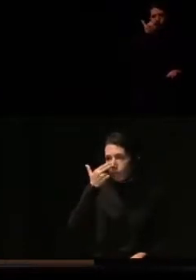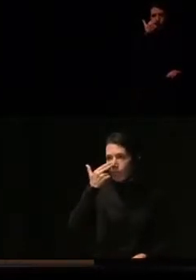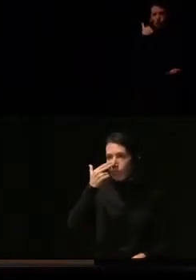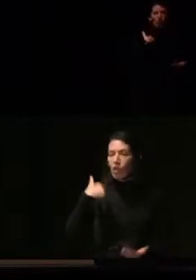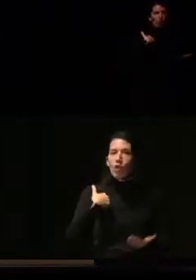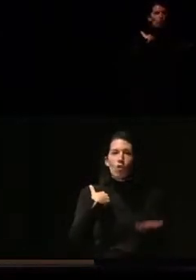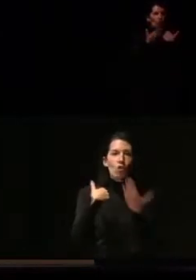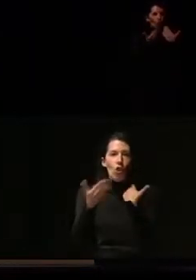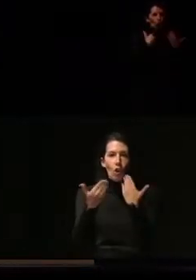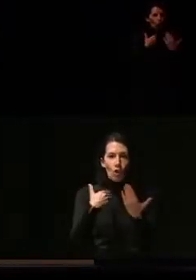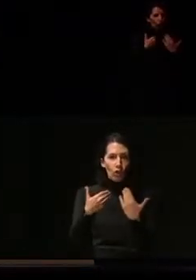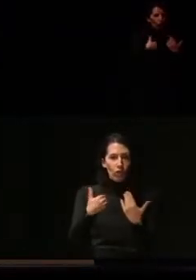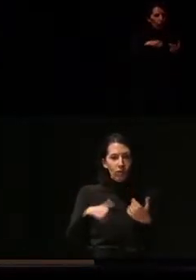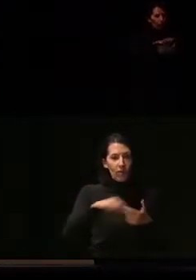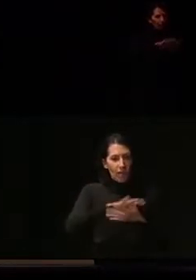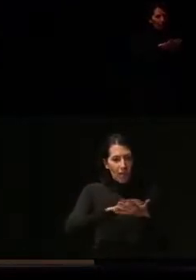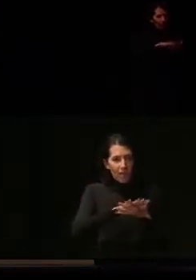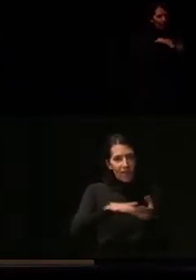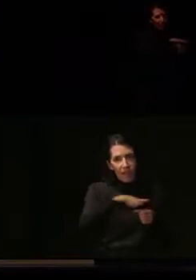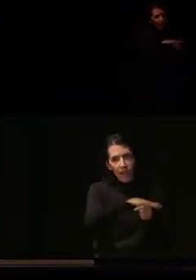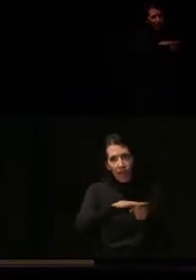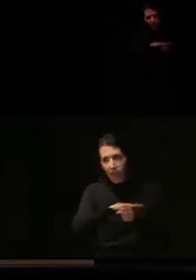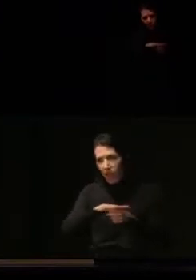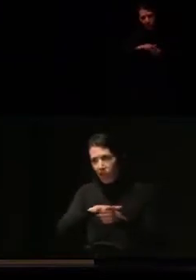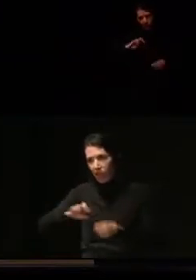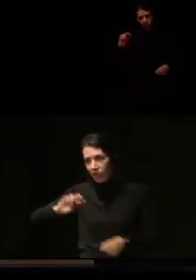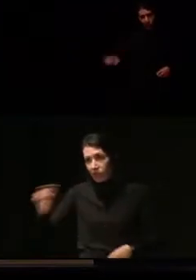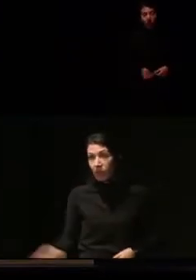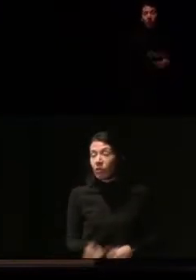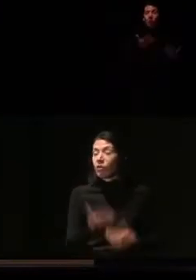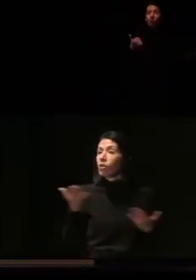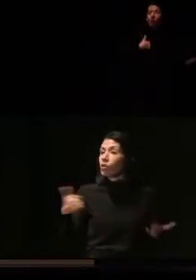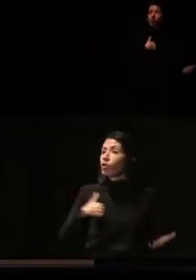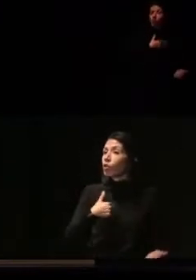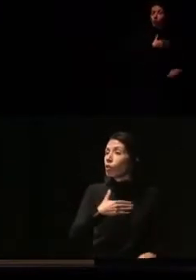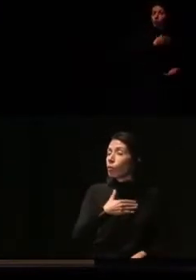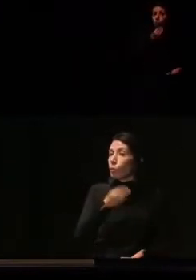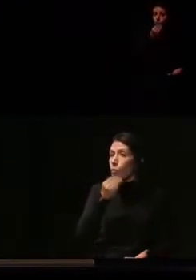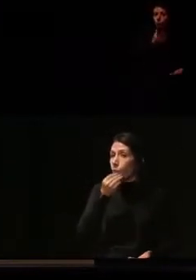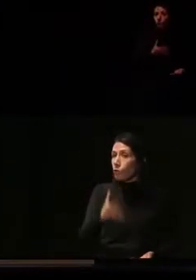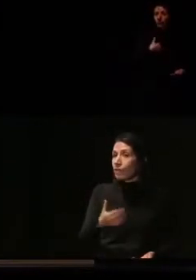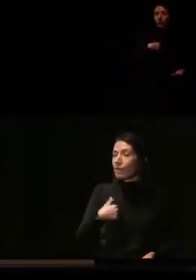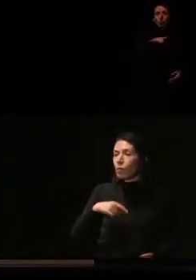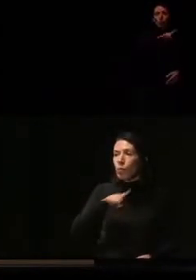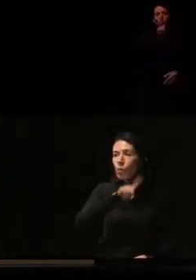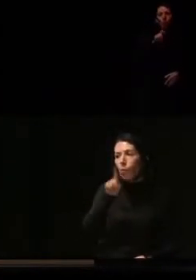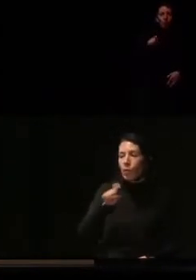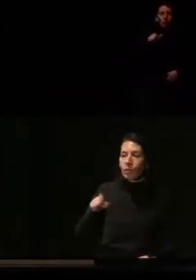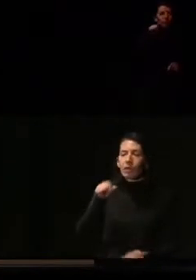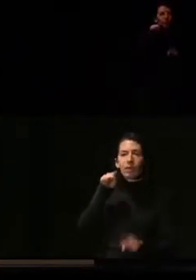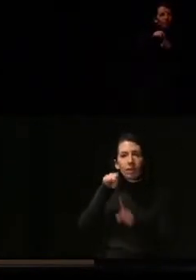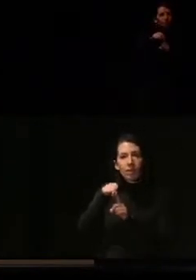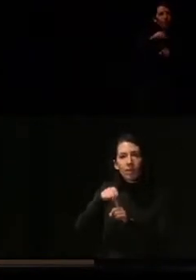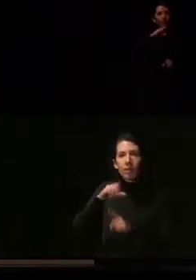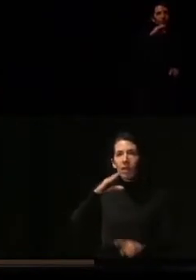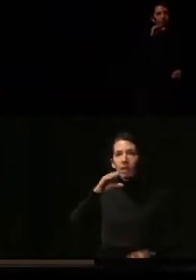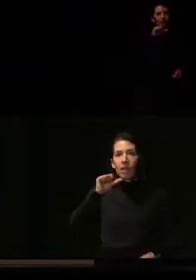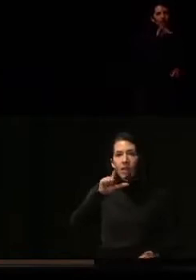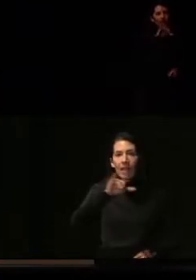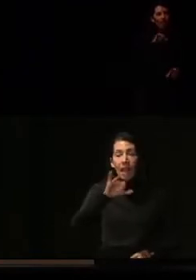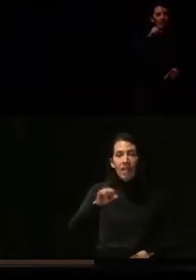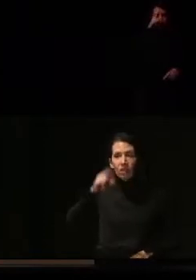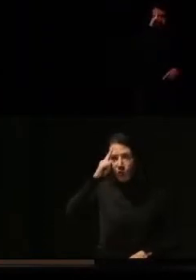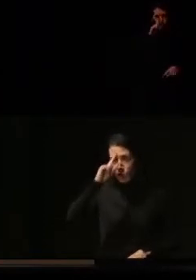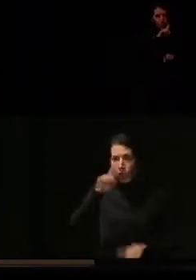se está suscitando desde las distintas áreas. En este caso, bueno, la pregunta va dirigida a Isabel Calzas. No sé si es